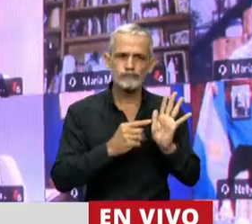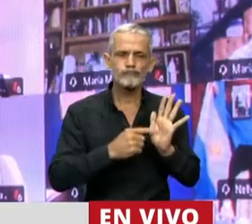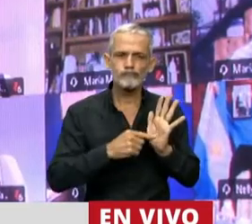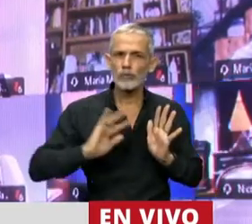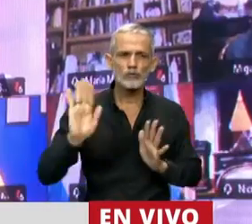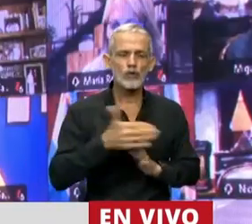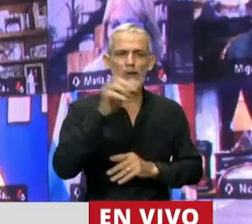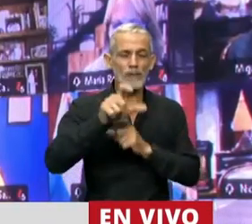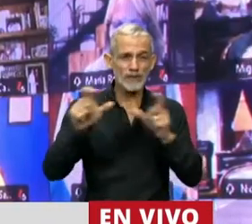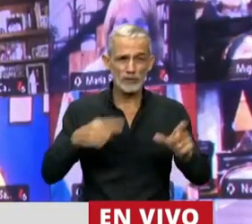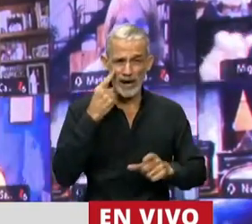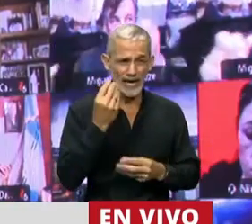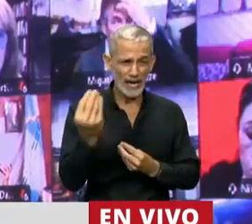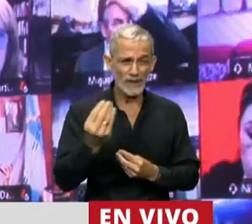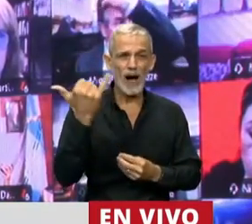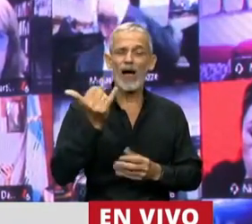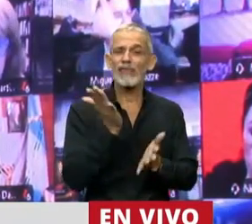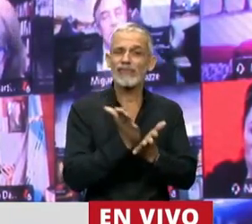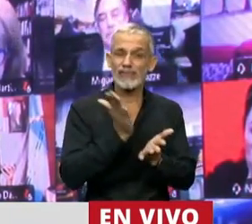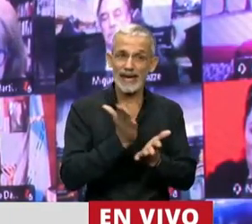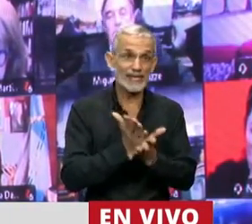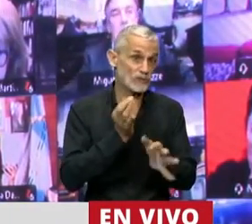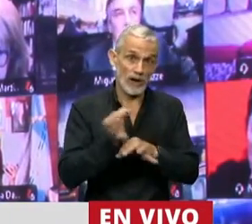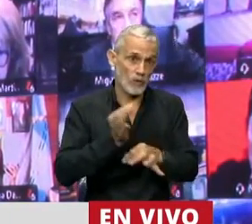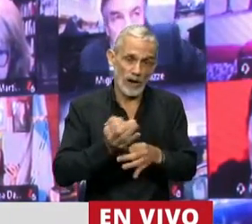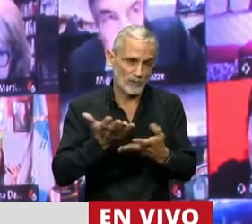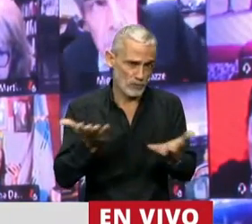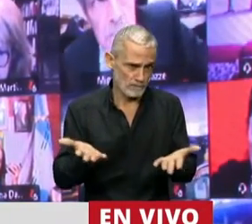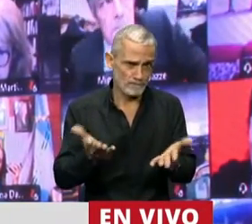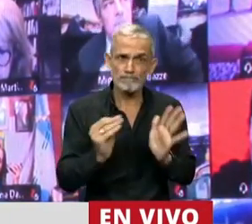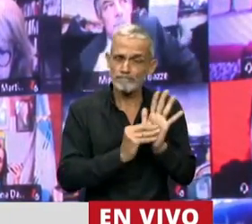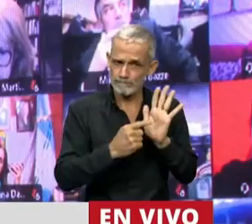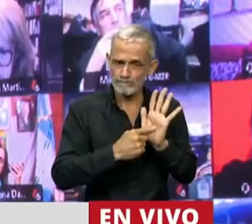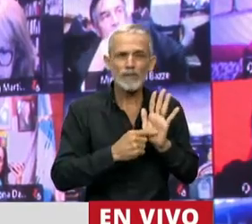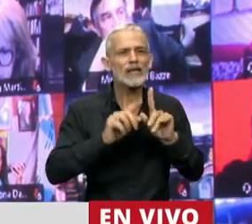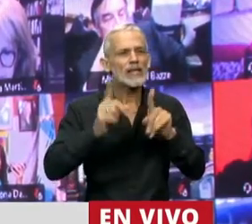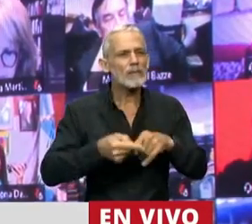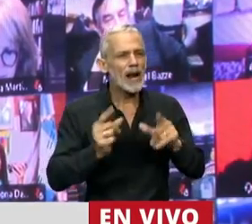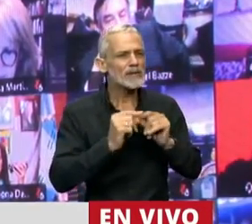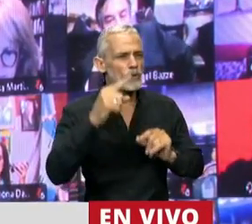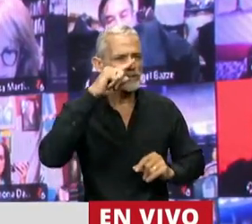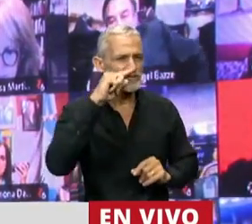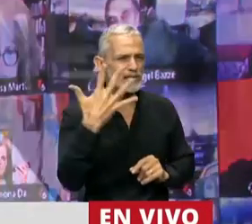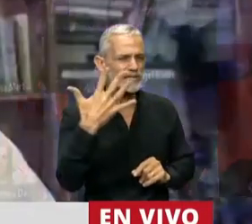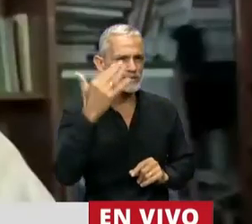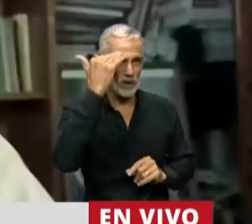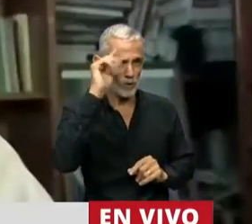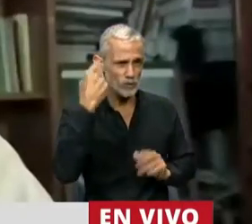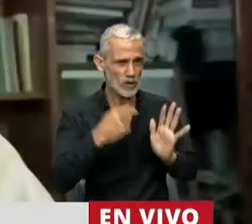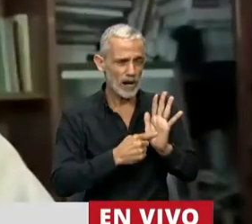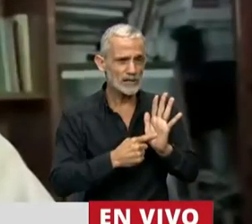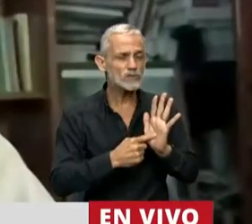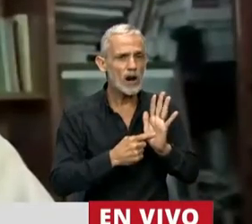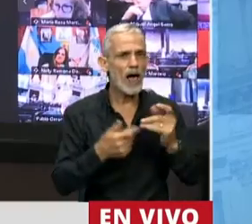que todos los habitantes tenemos derecho a la educación. Pero además, en el artículo 75, dice y